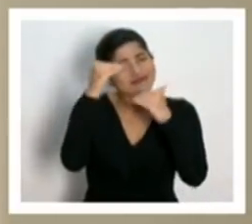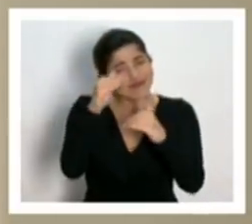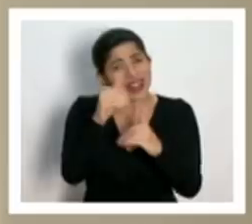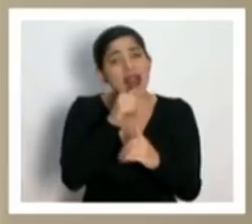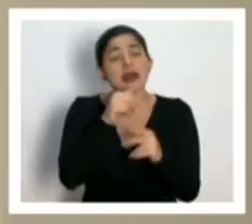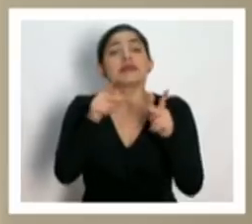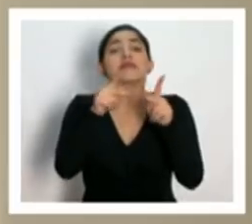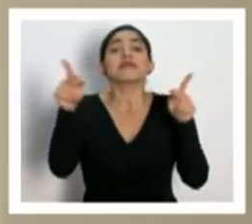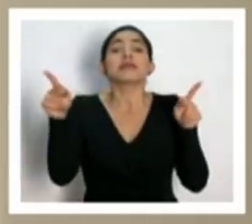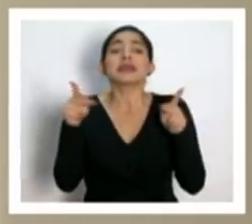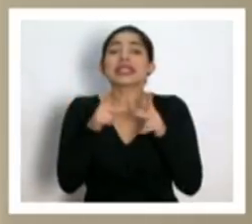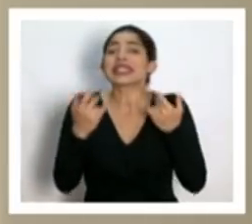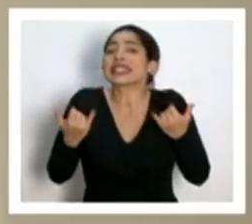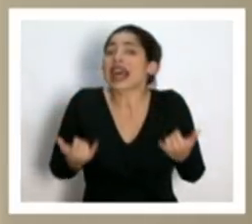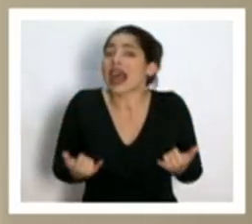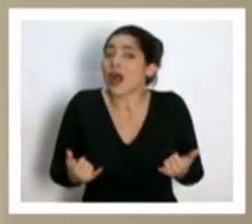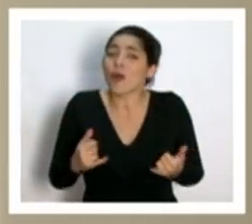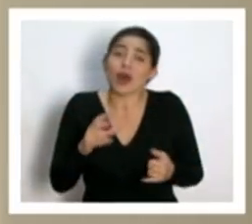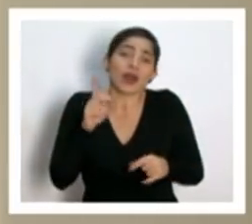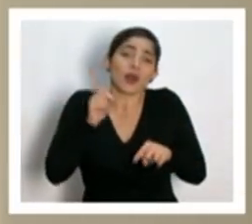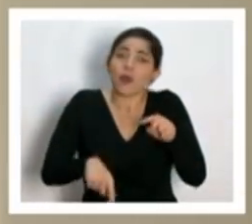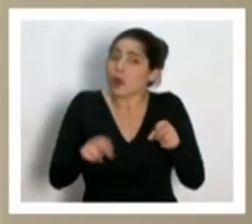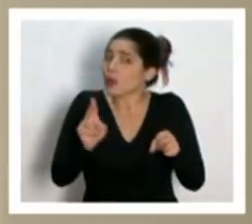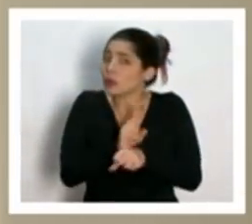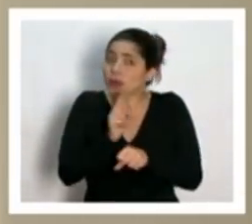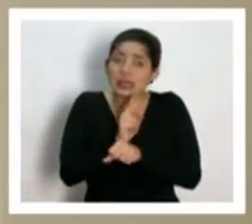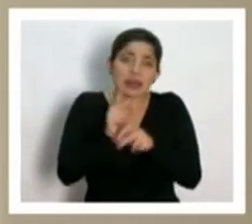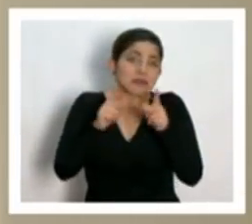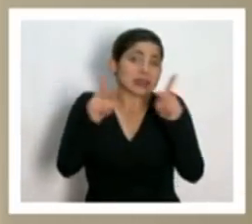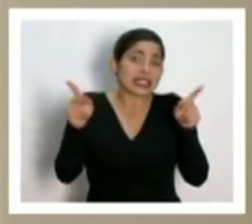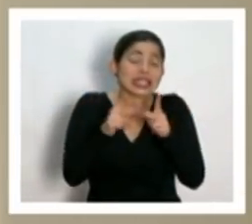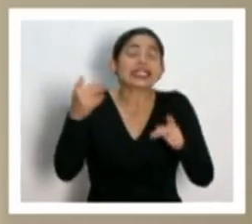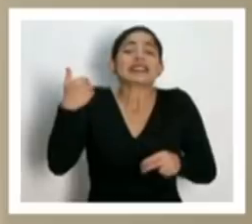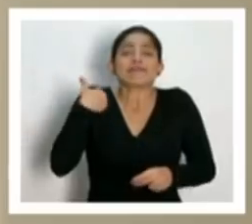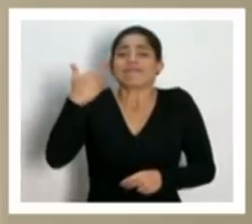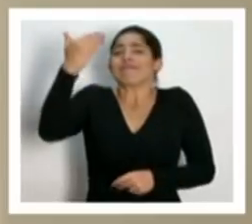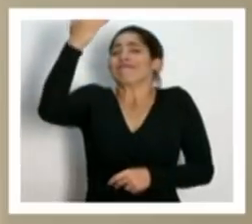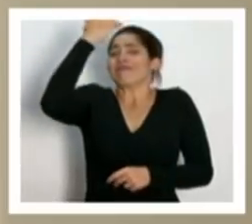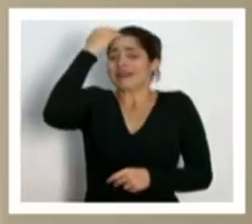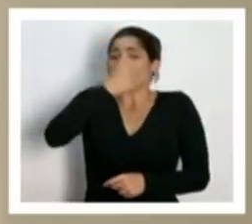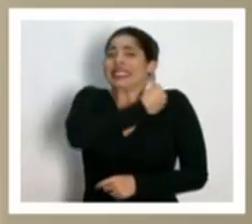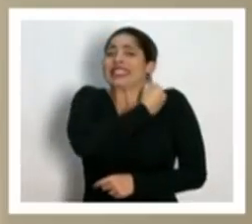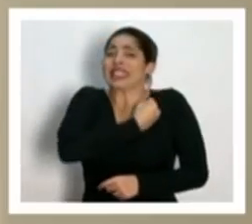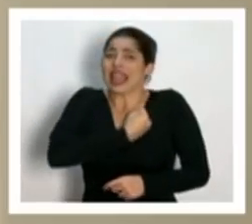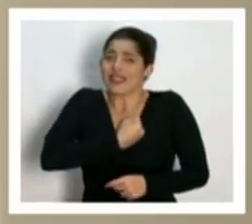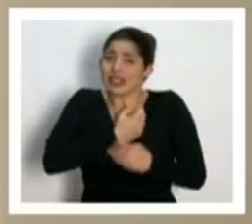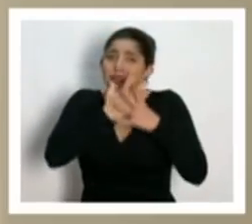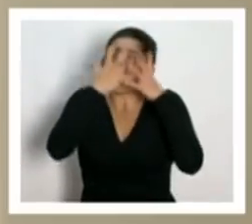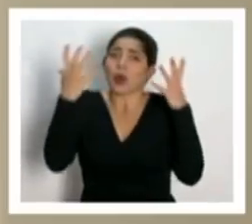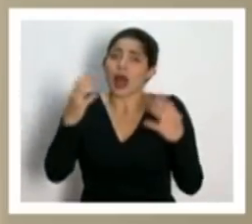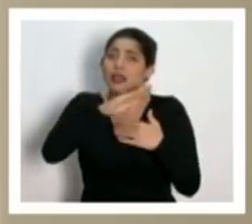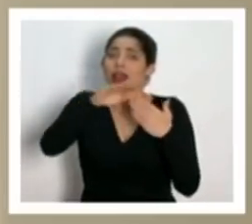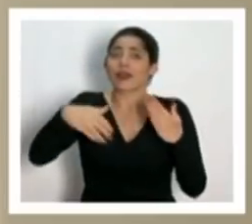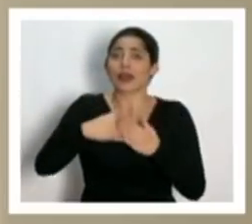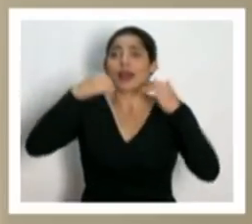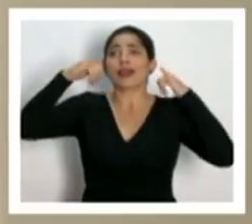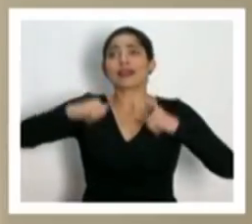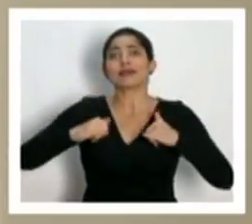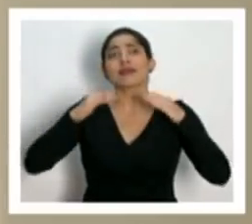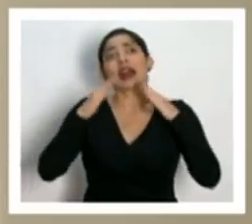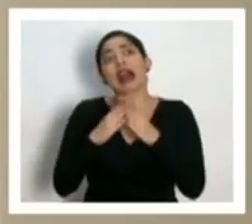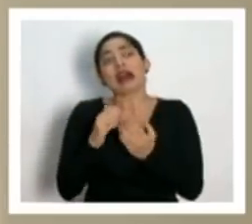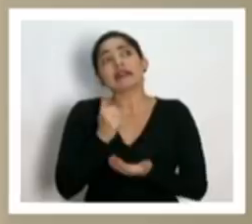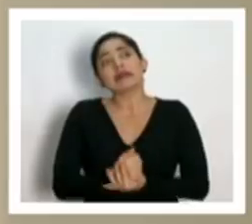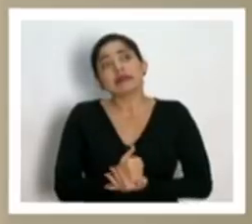Las piscinas en este momento no es un momento para estar usándolo. Yo sé que esto es un sacrificio que estamos haciendo todos, de quedarnos en la casa, de no ir a